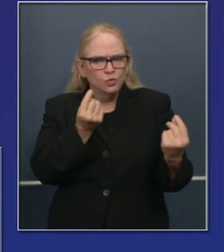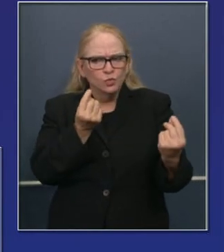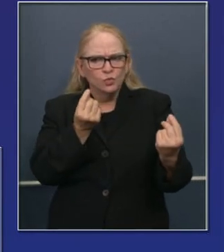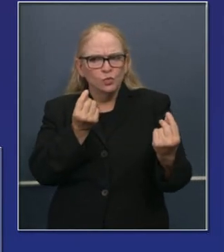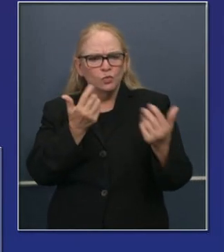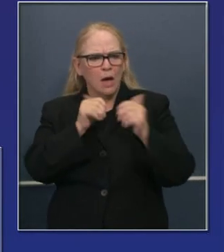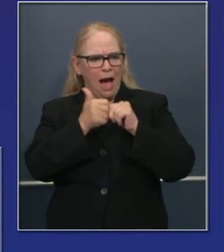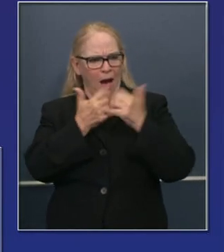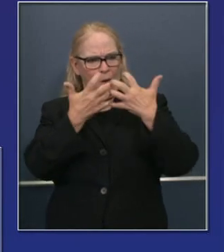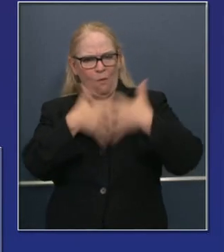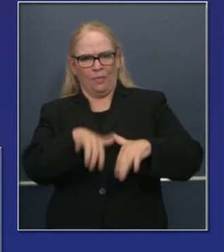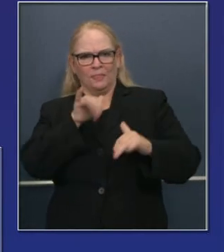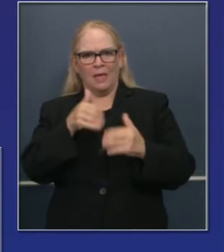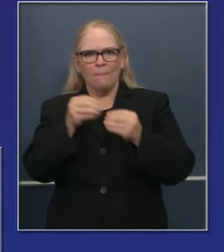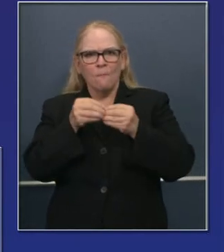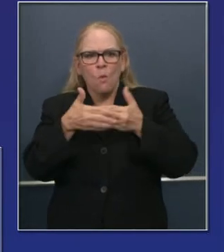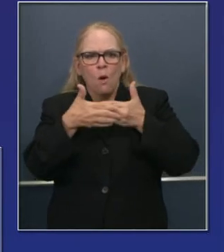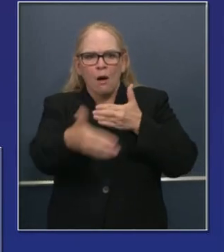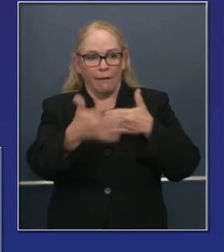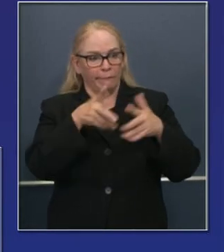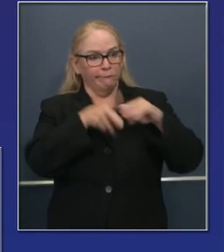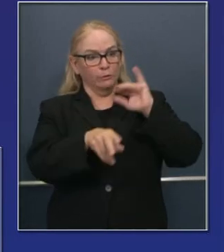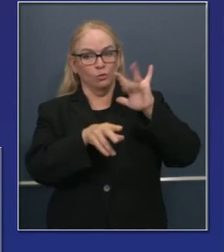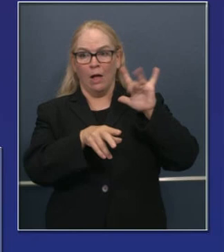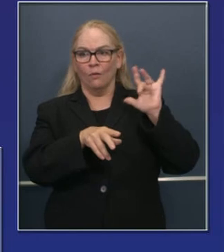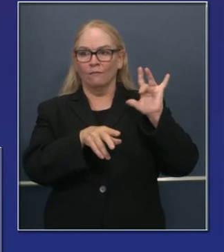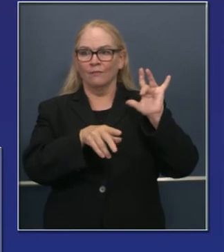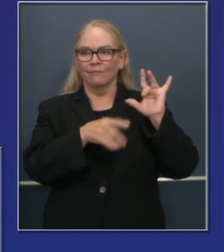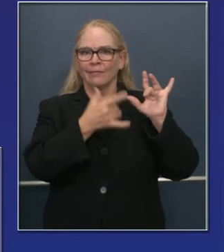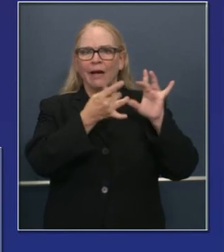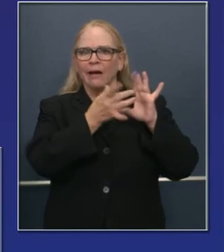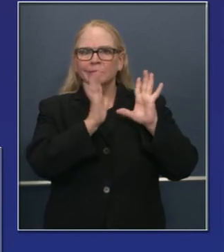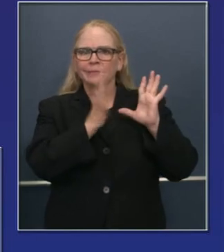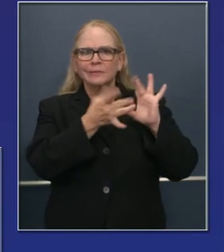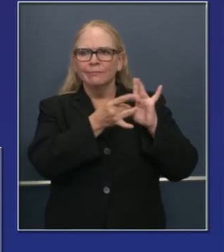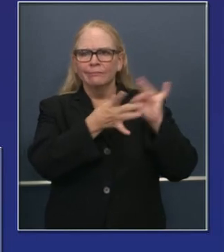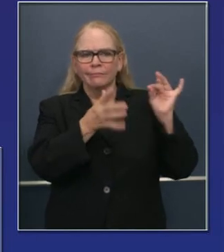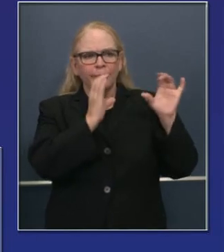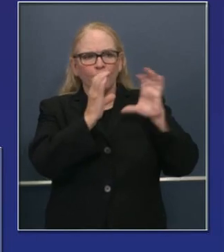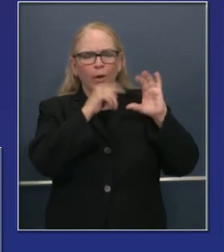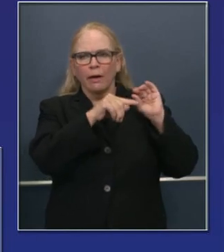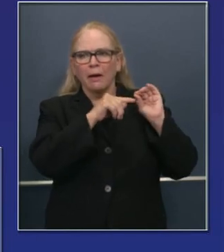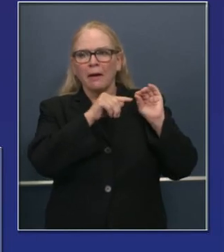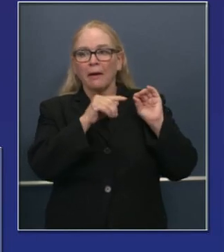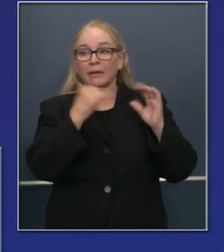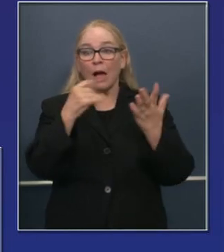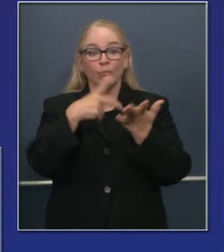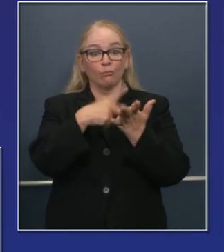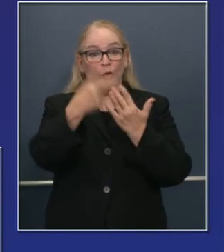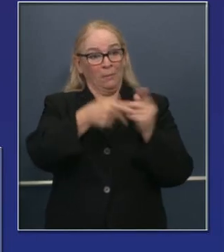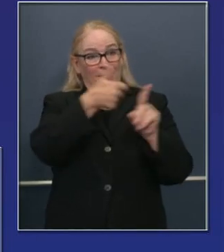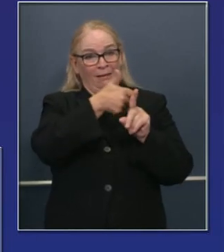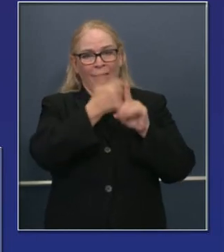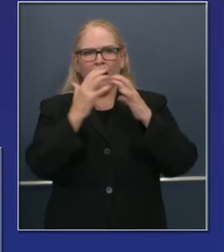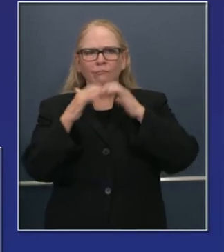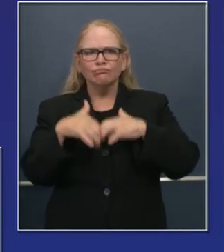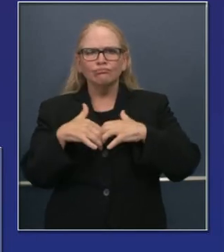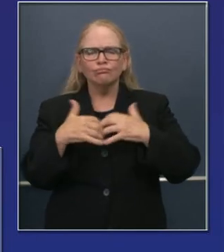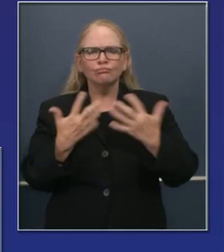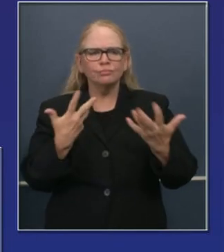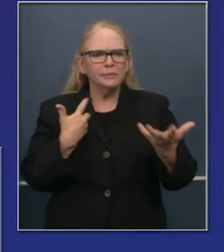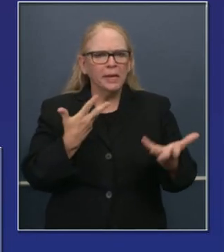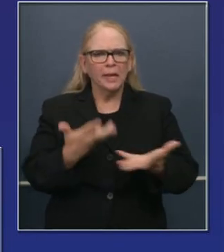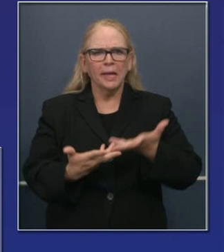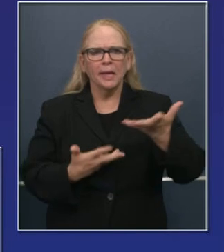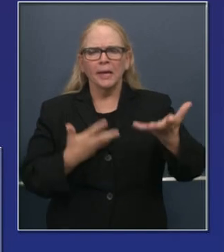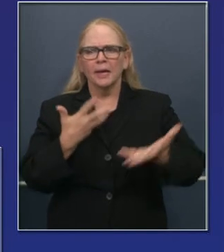desafortunadamente hubo un desconecte. Y como consecuencia, este programa ya no existe y no hay